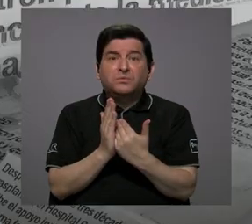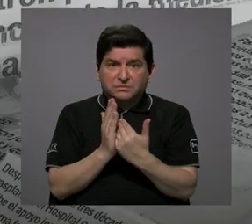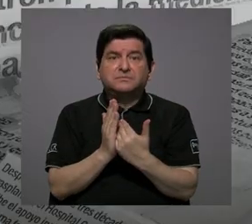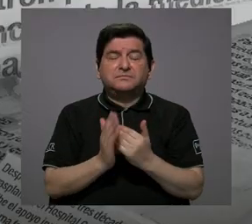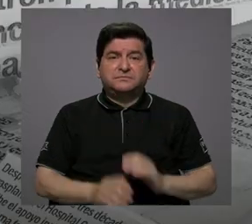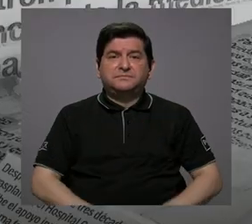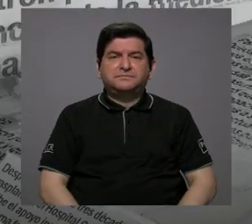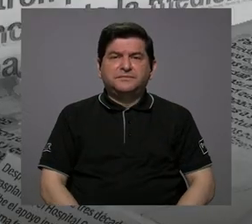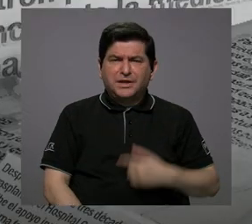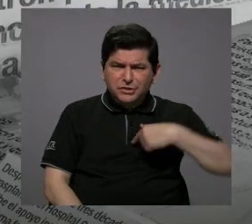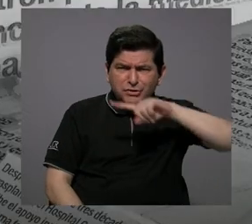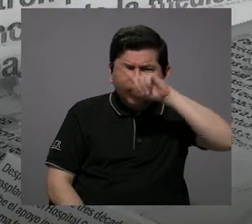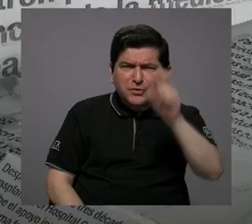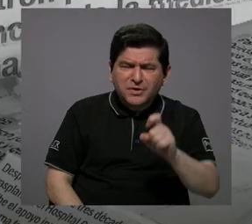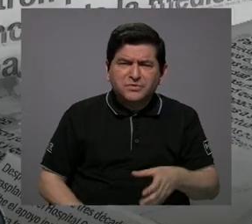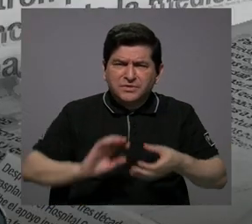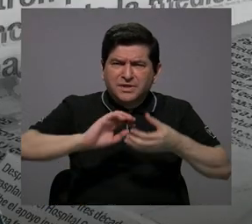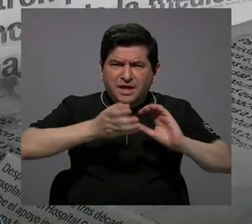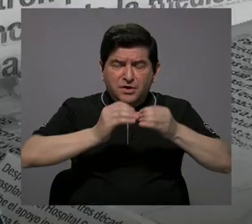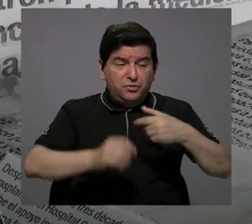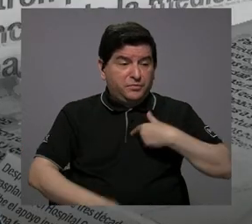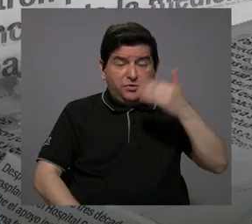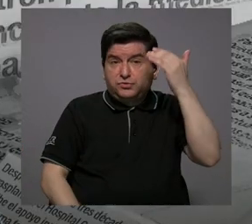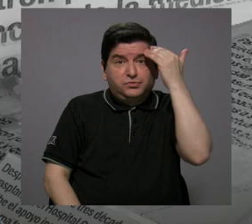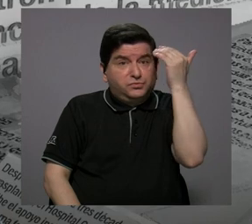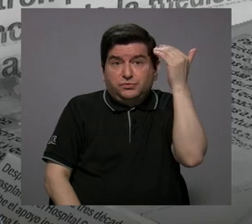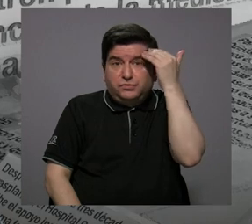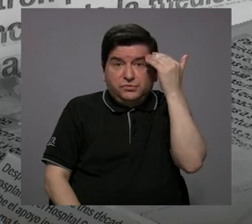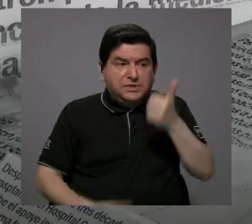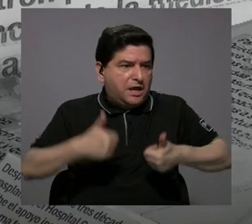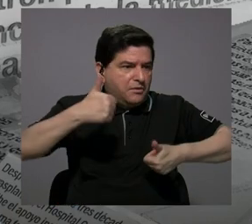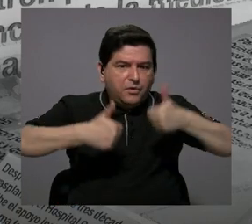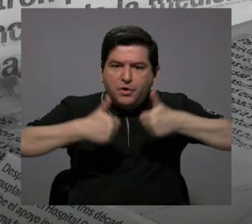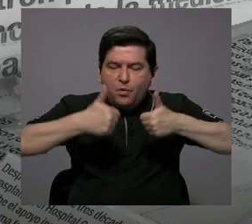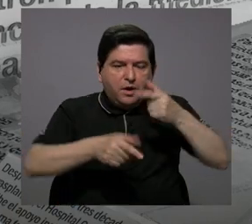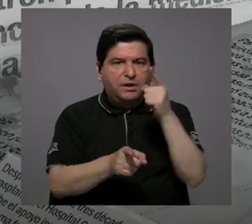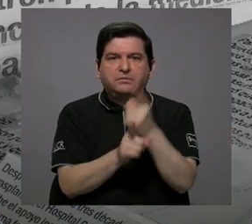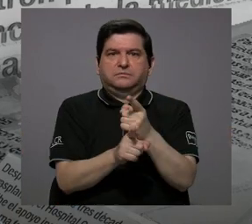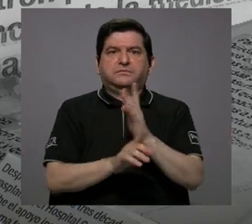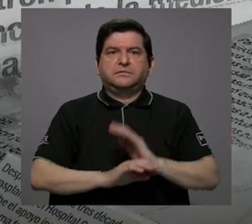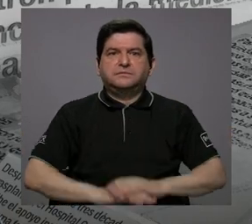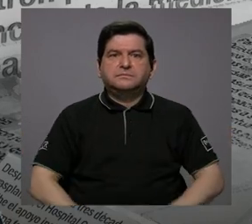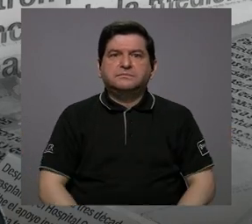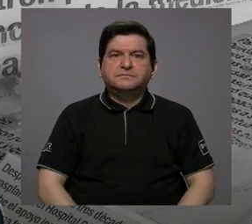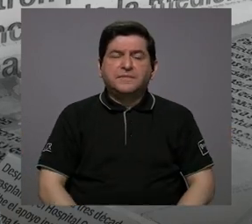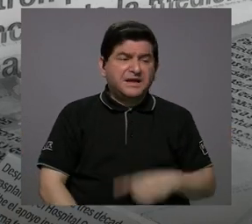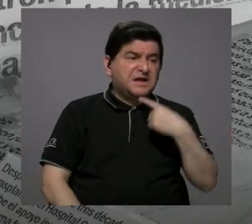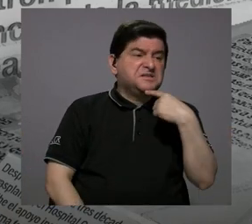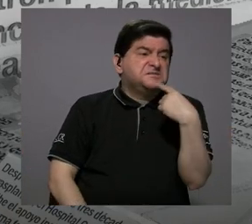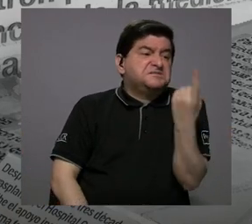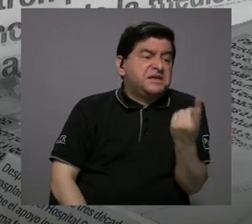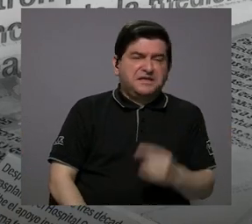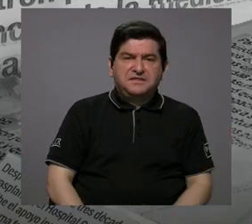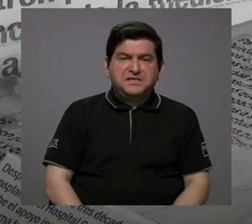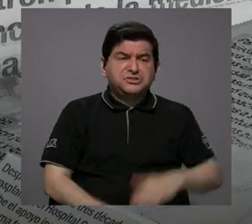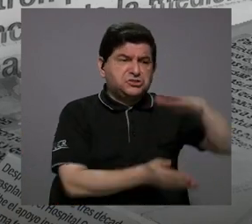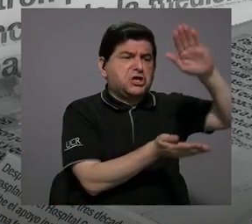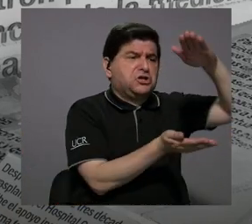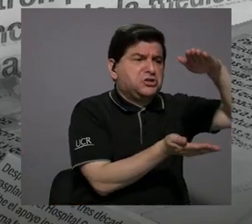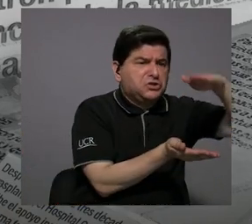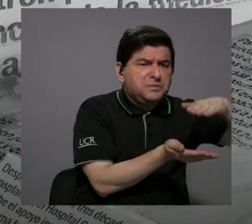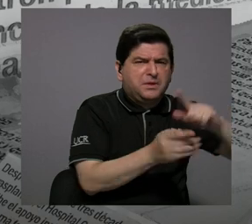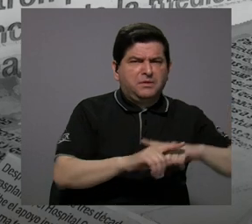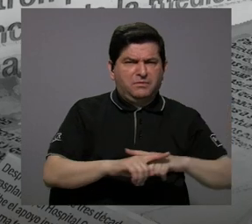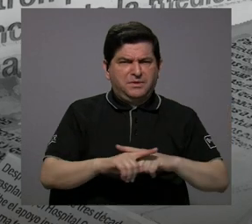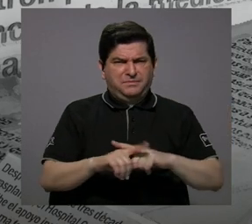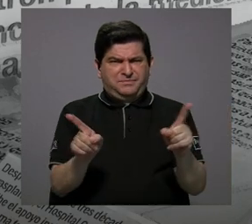porque ya las cifras a veces uno no sabe cuál es la correcta, porque se habla de que vienen disminuyendo,